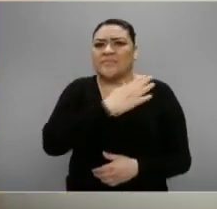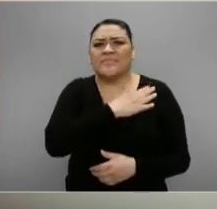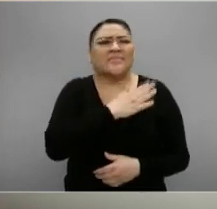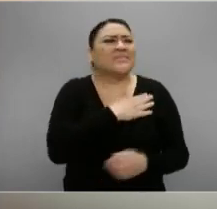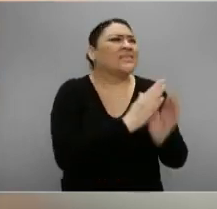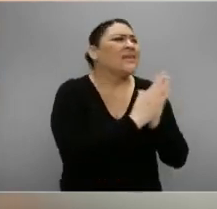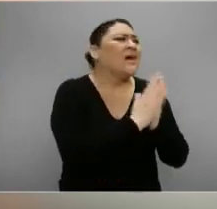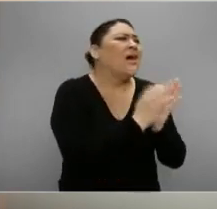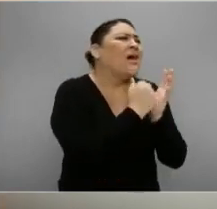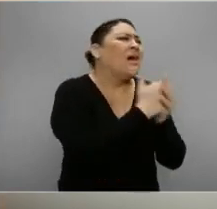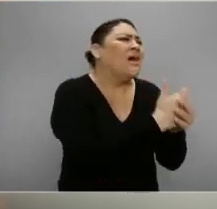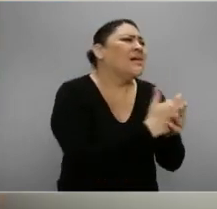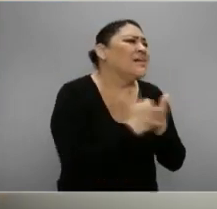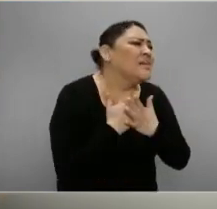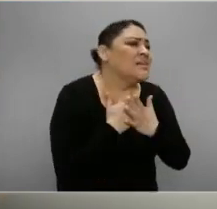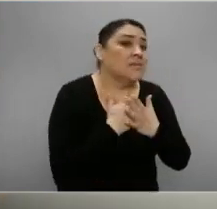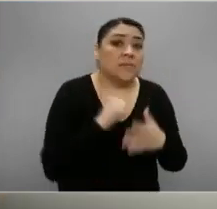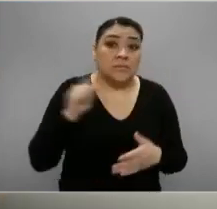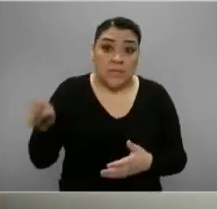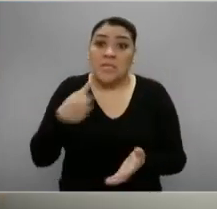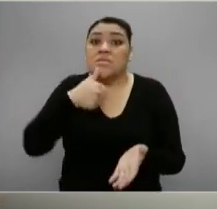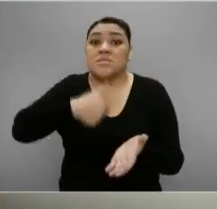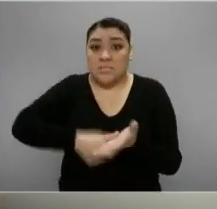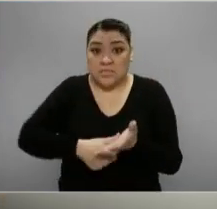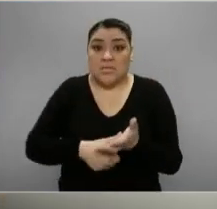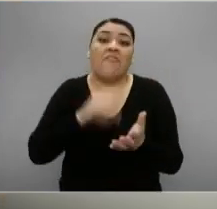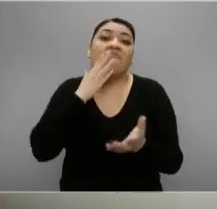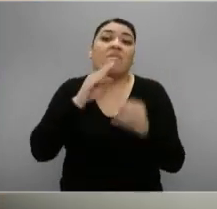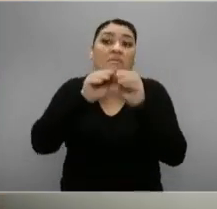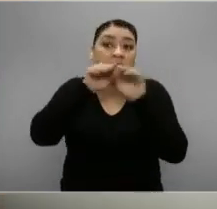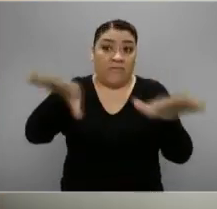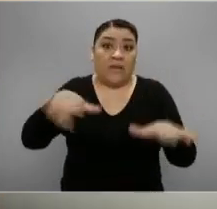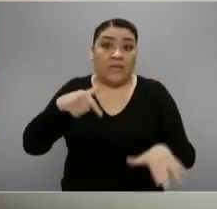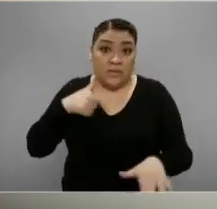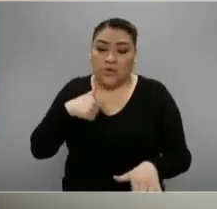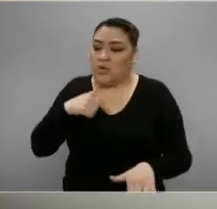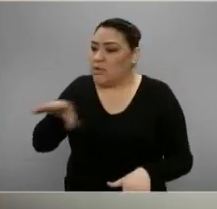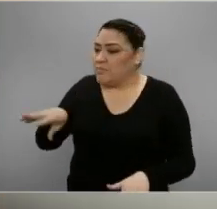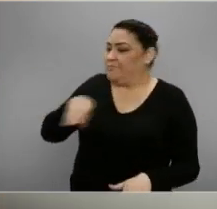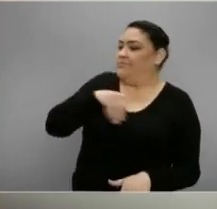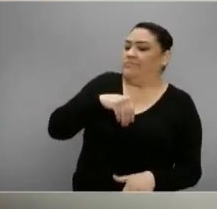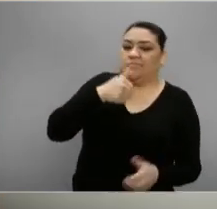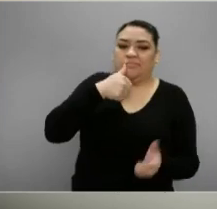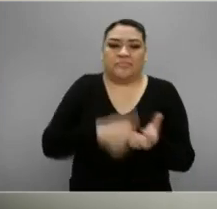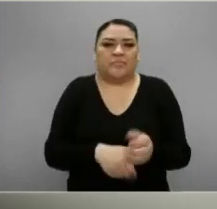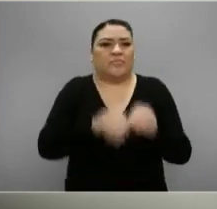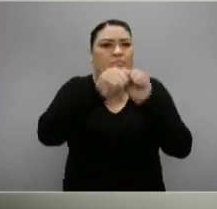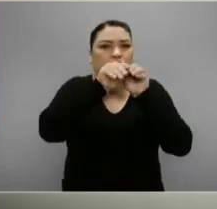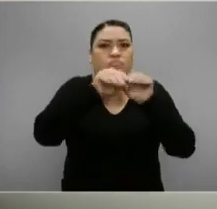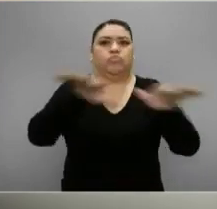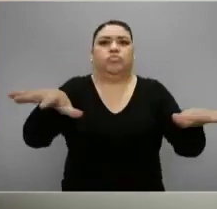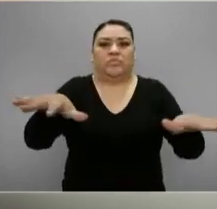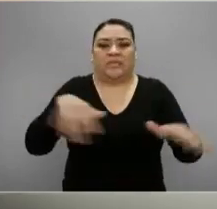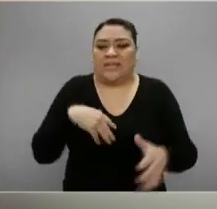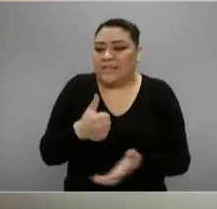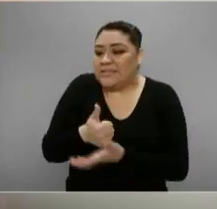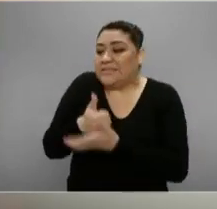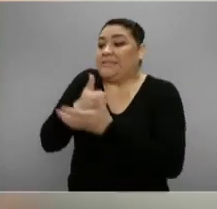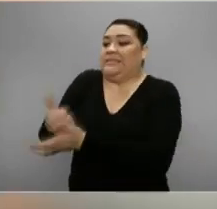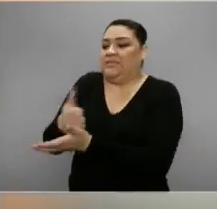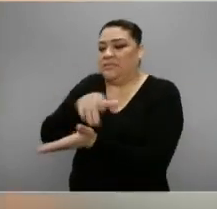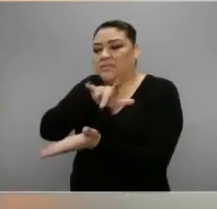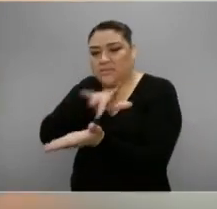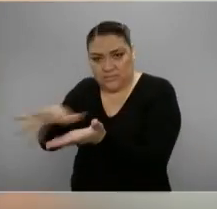desesperado. Él acaba de publicar una carta en Facebook y yo le quiero dar difusión a esa carta para poder ayudar, ayudar para poder